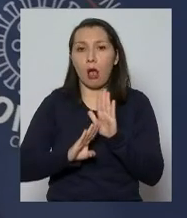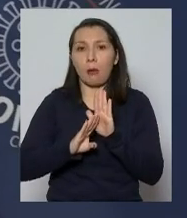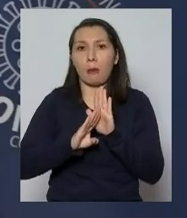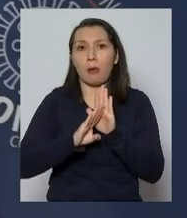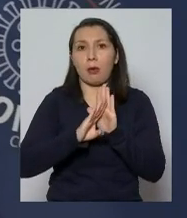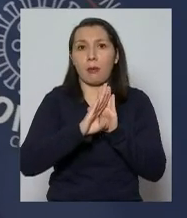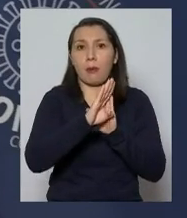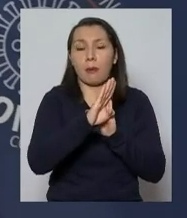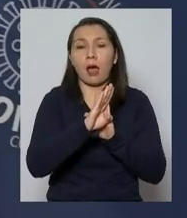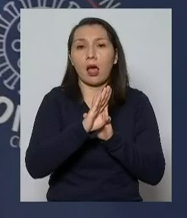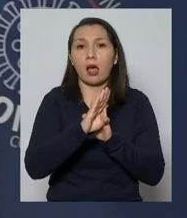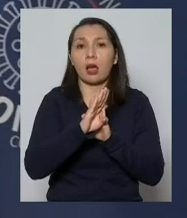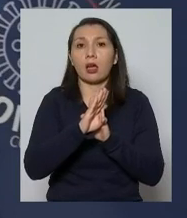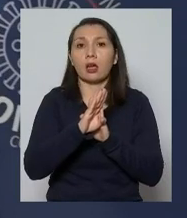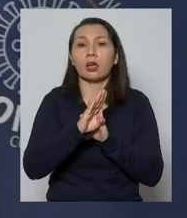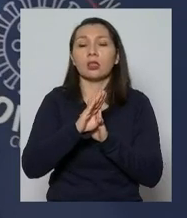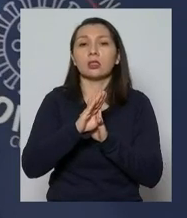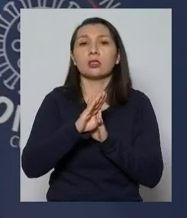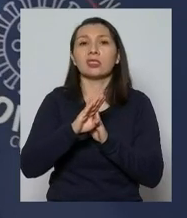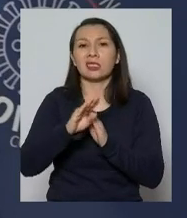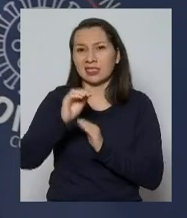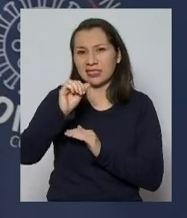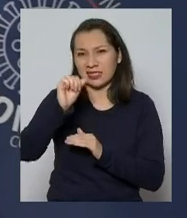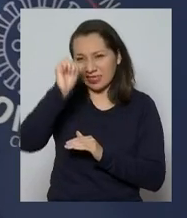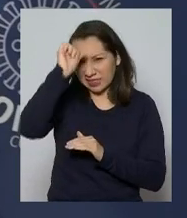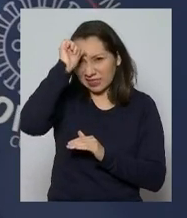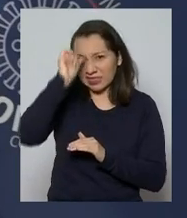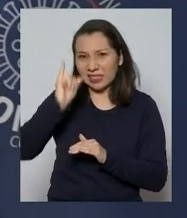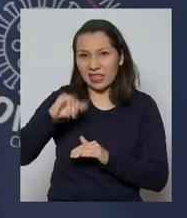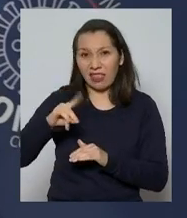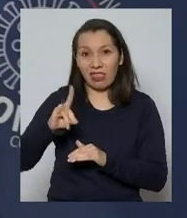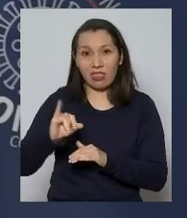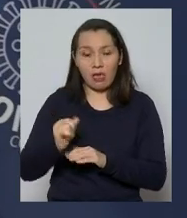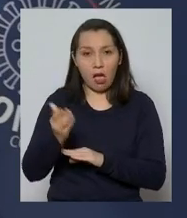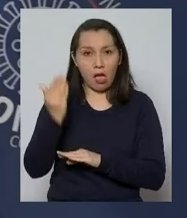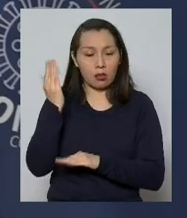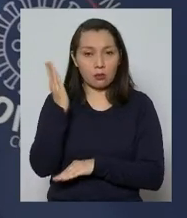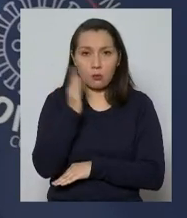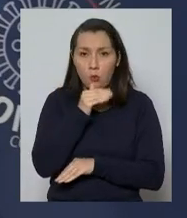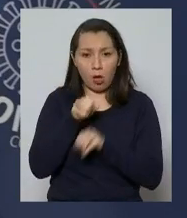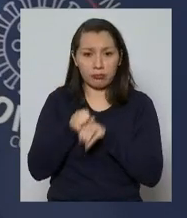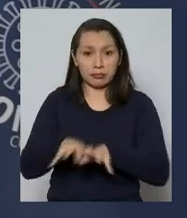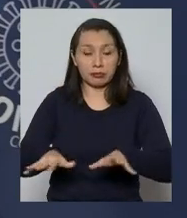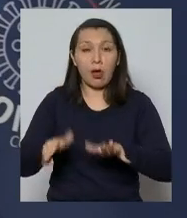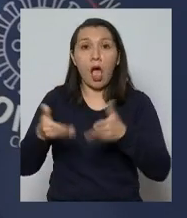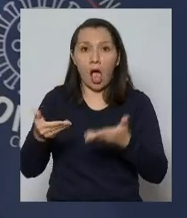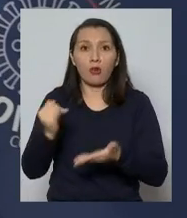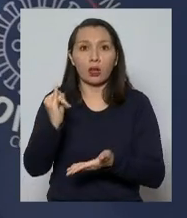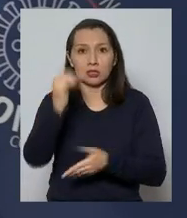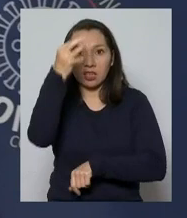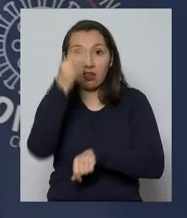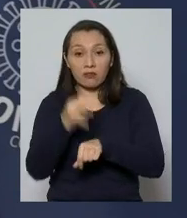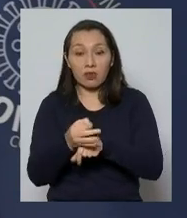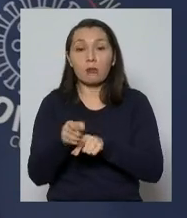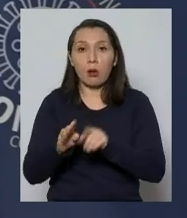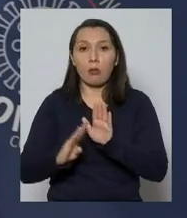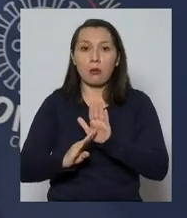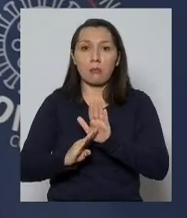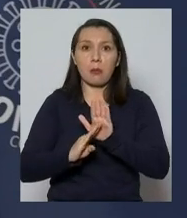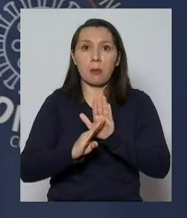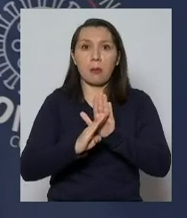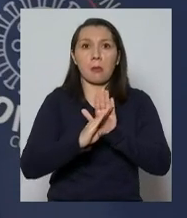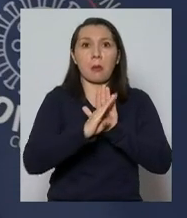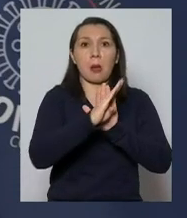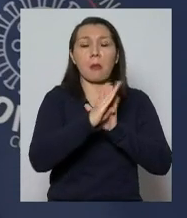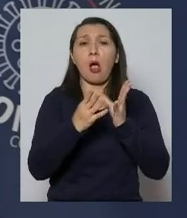el subcontinente indio que no había tenido un brote importante de enfermedad. Hoy día está sumando